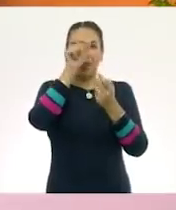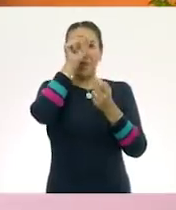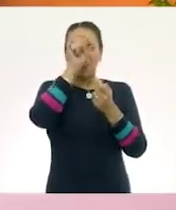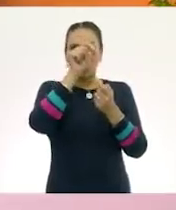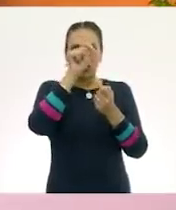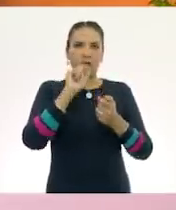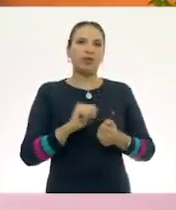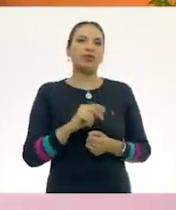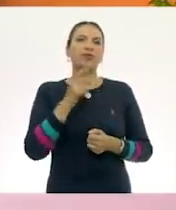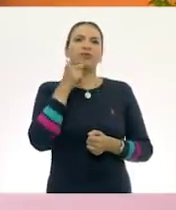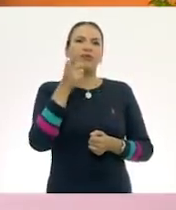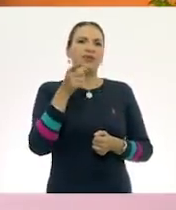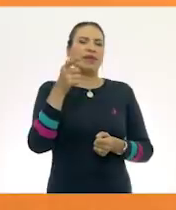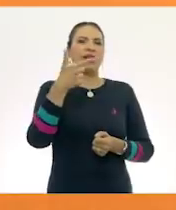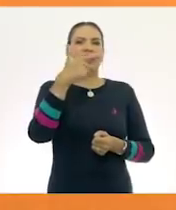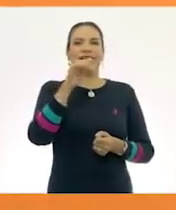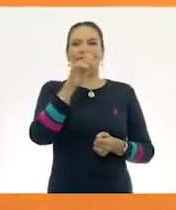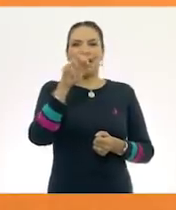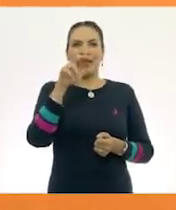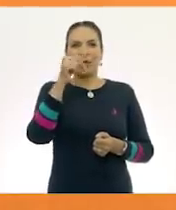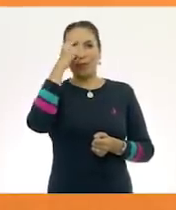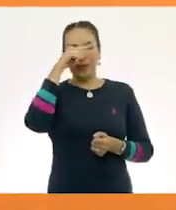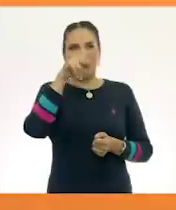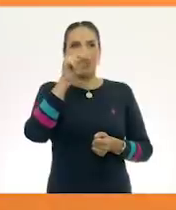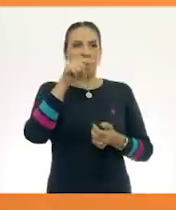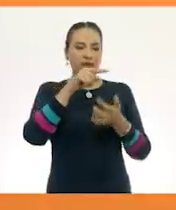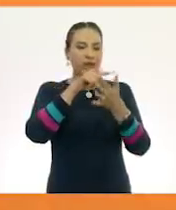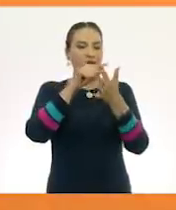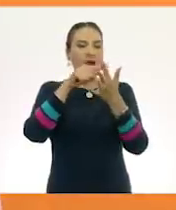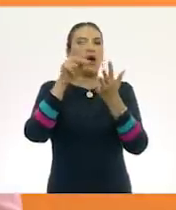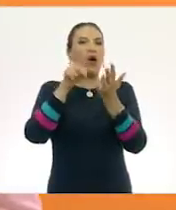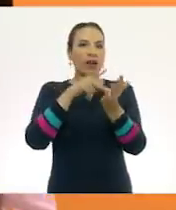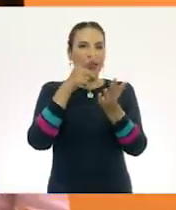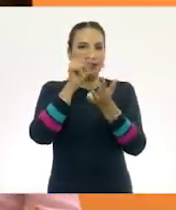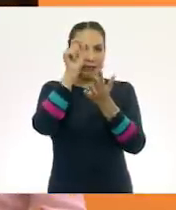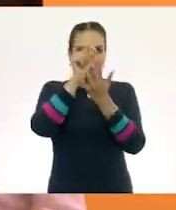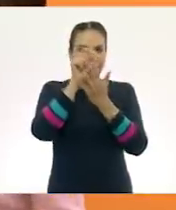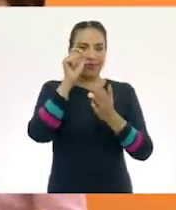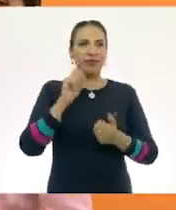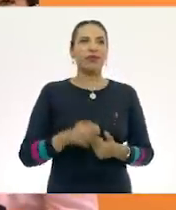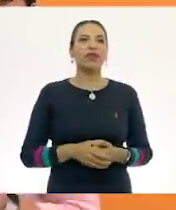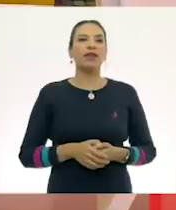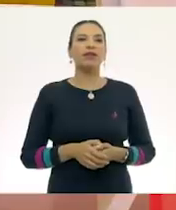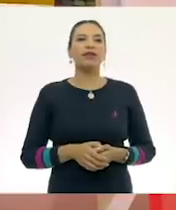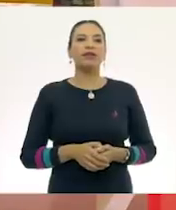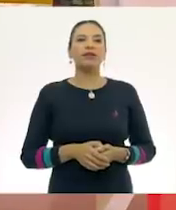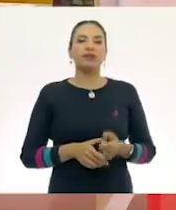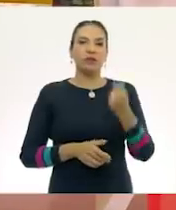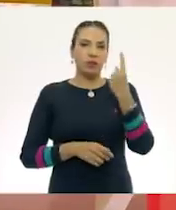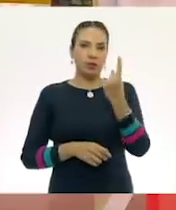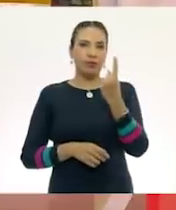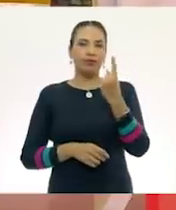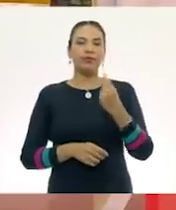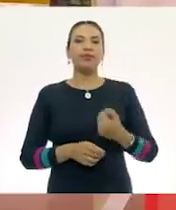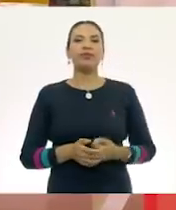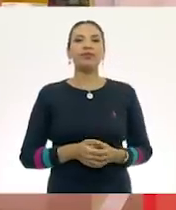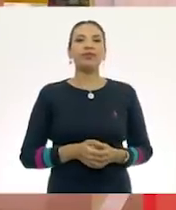puntito como nos sugirió Guillermo para que no la contemos después. Y llevamos uno,